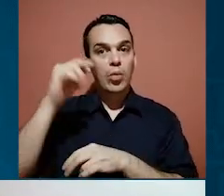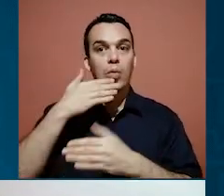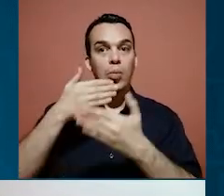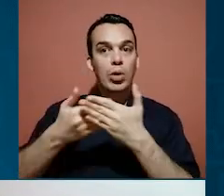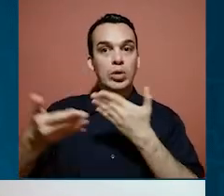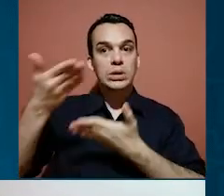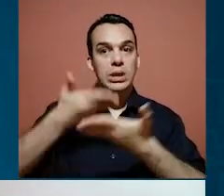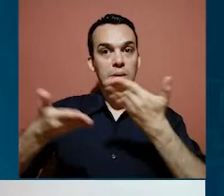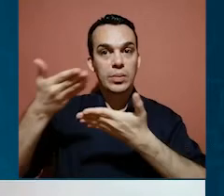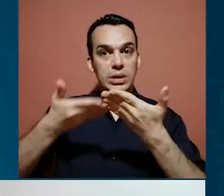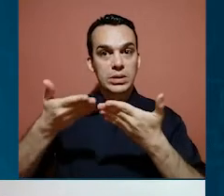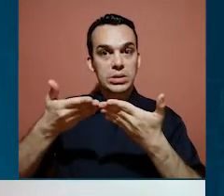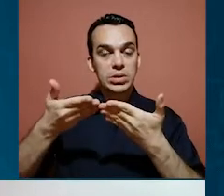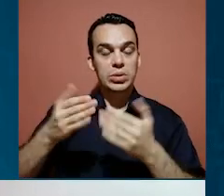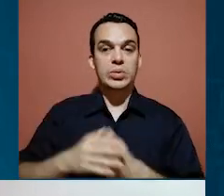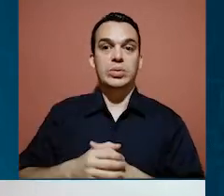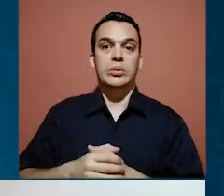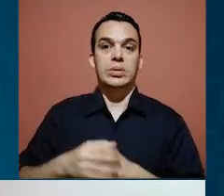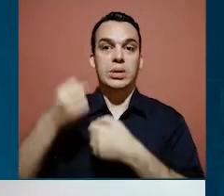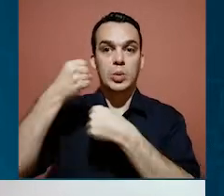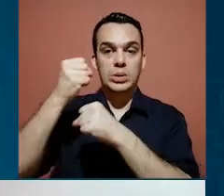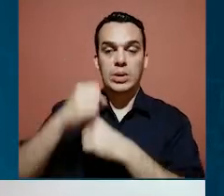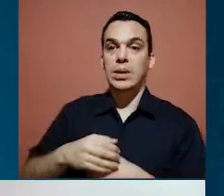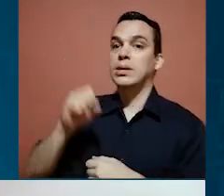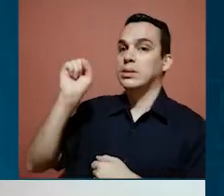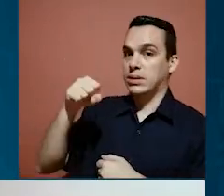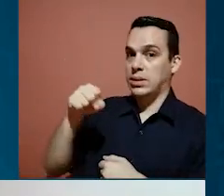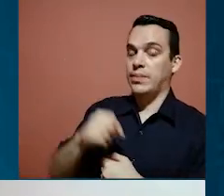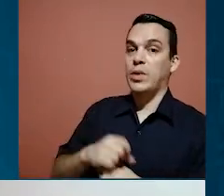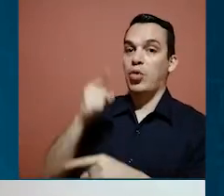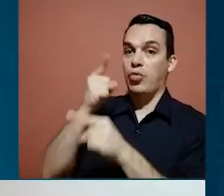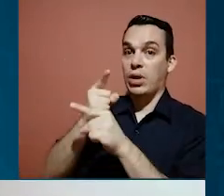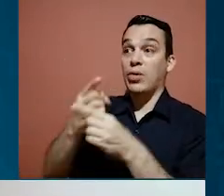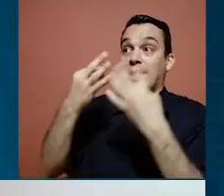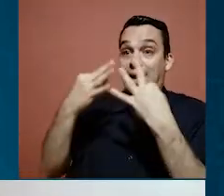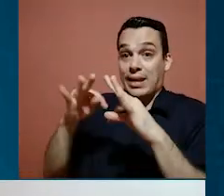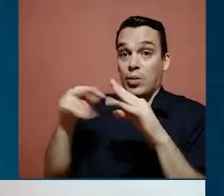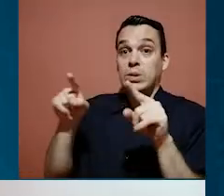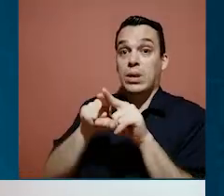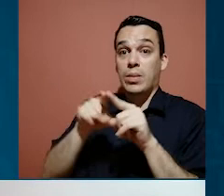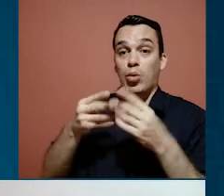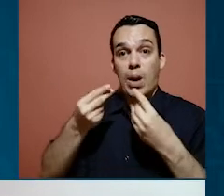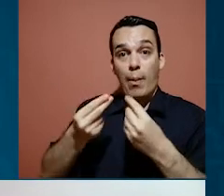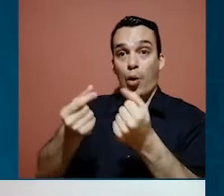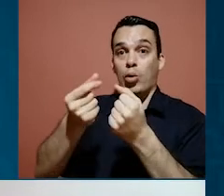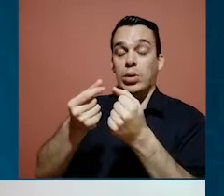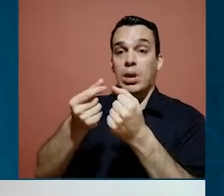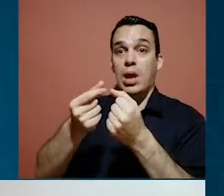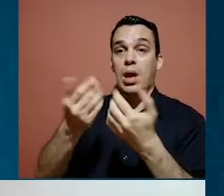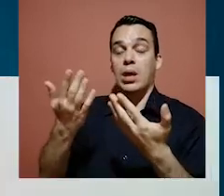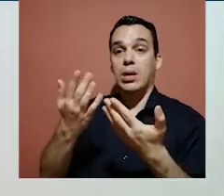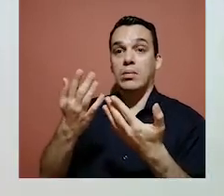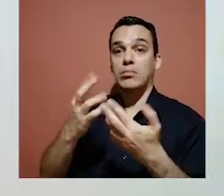prestación de los servicios de la Municipalidad, ¿es así? Correcto. Brindamos también, tratamos de brindar una pronta